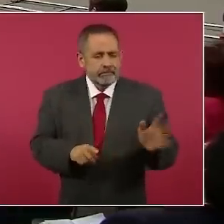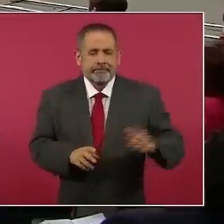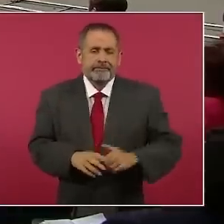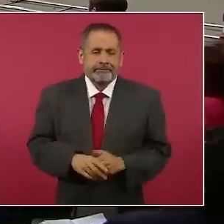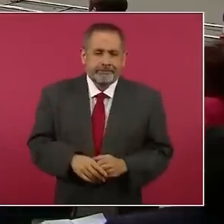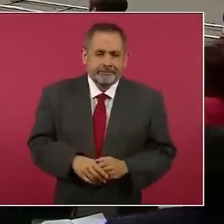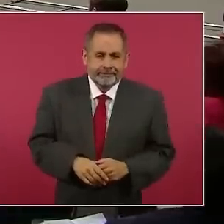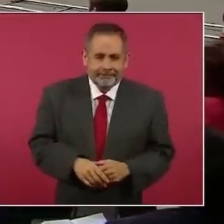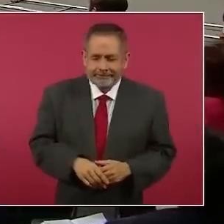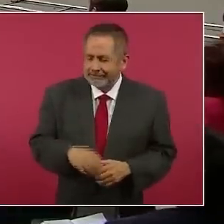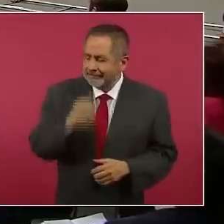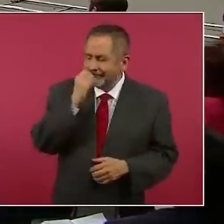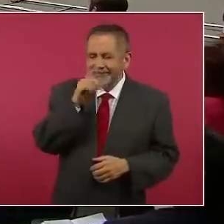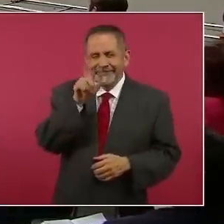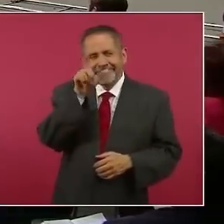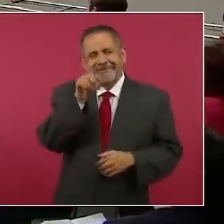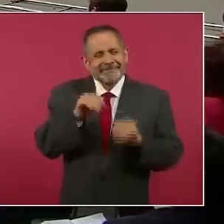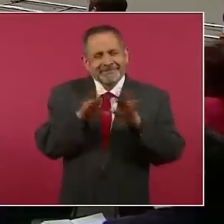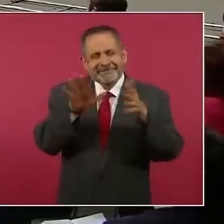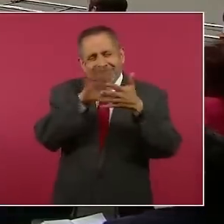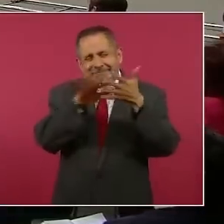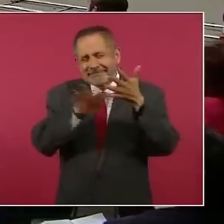que es una joya este documento.